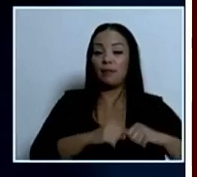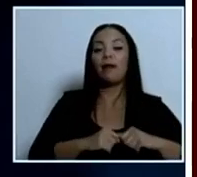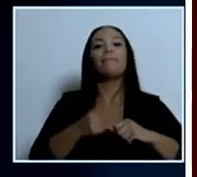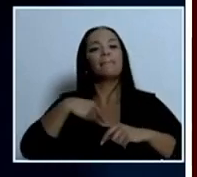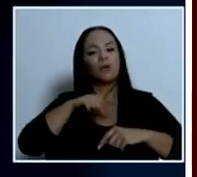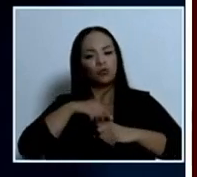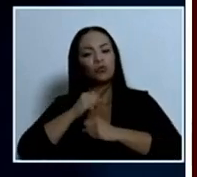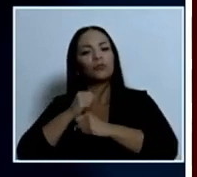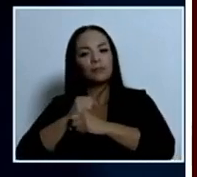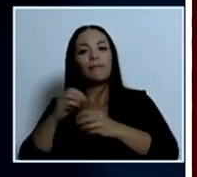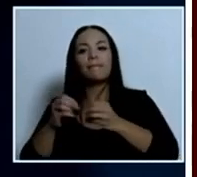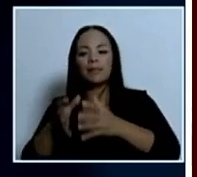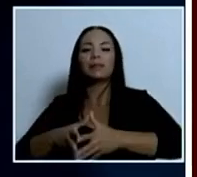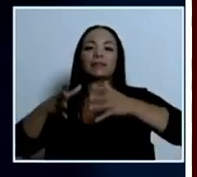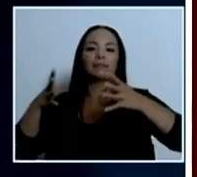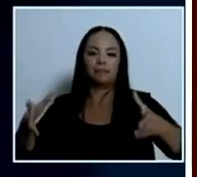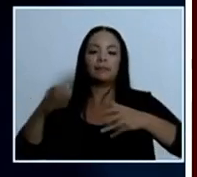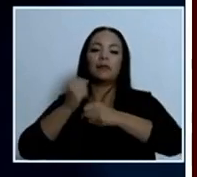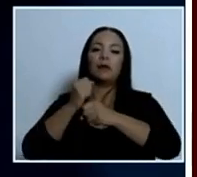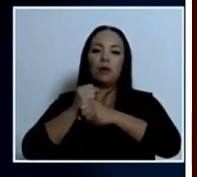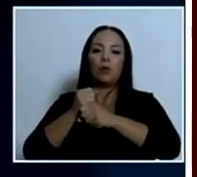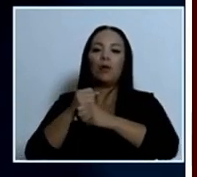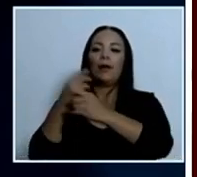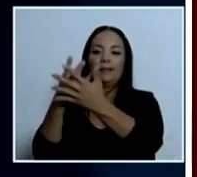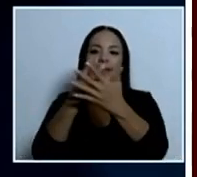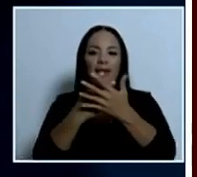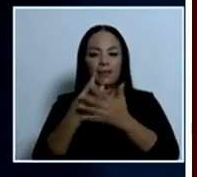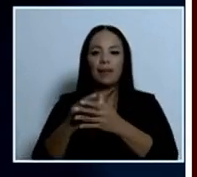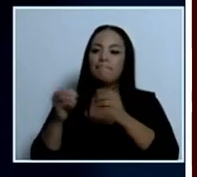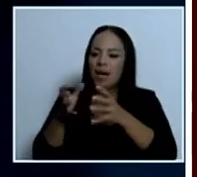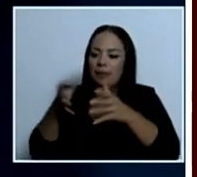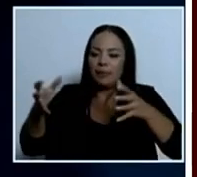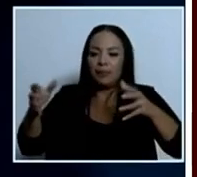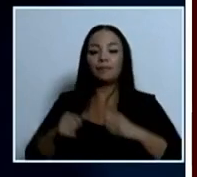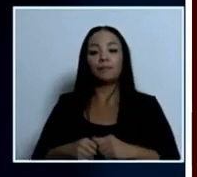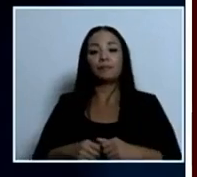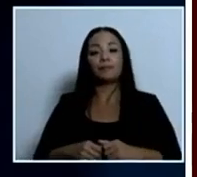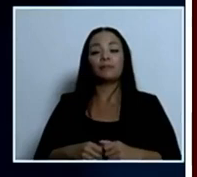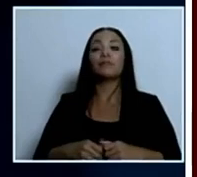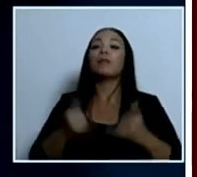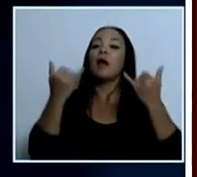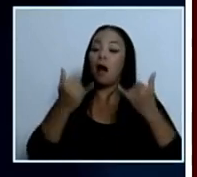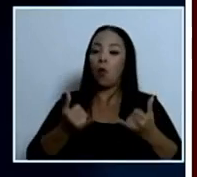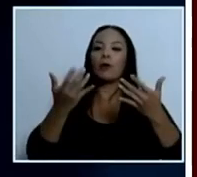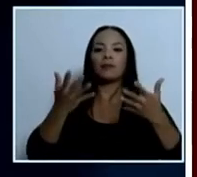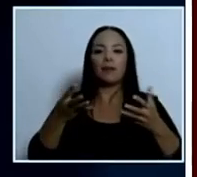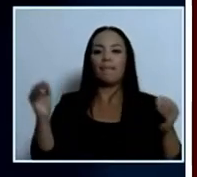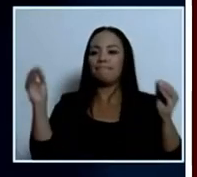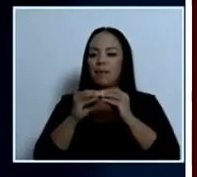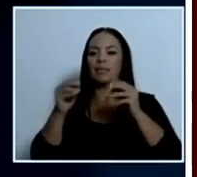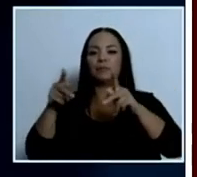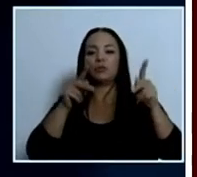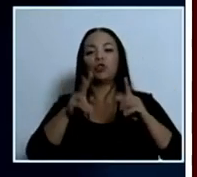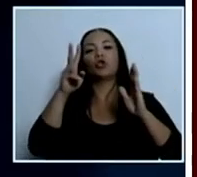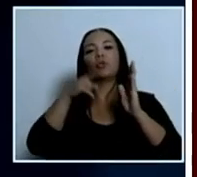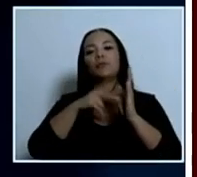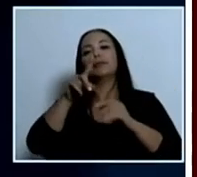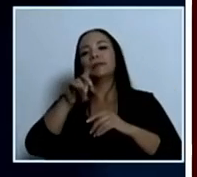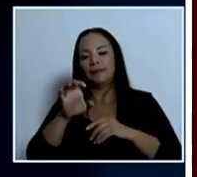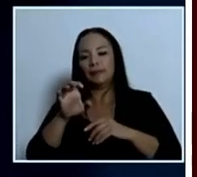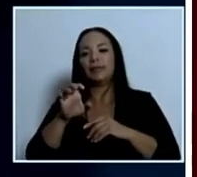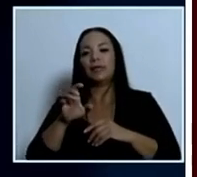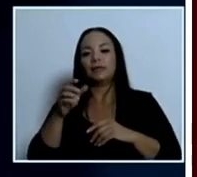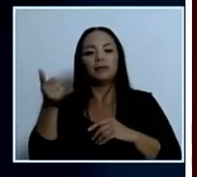centros penitenciarios los centros penitenciarios hoy por hoy están siendo dominados por la policía penitenciaria son más de dos mil cien celulares